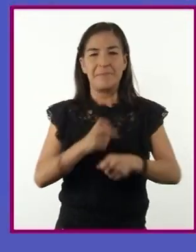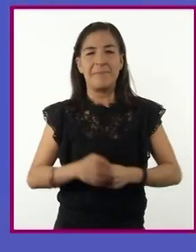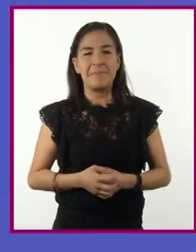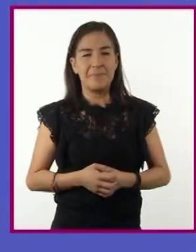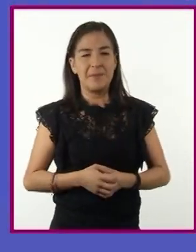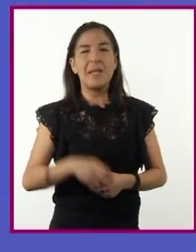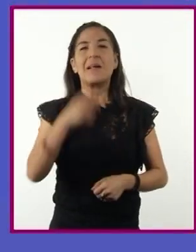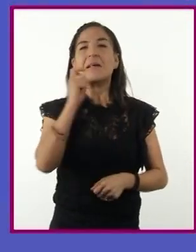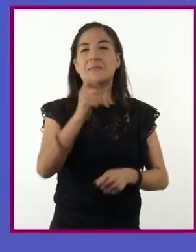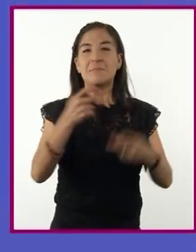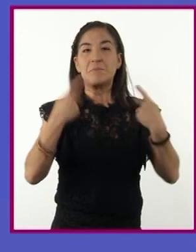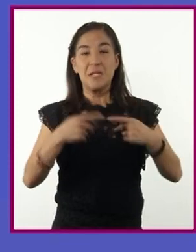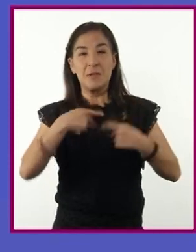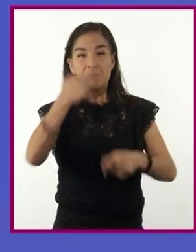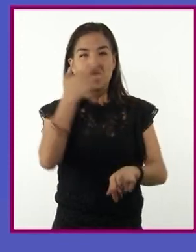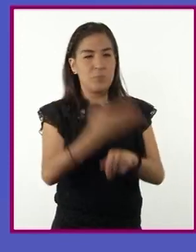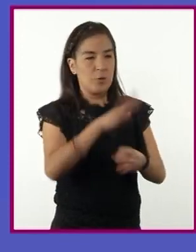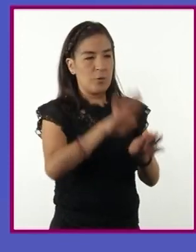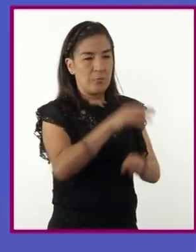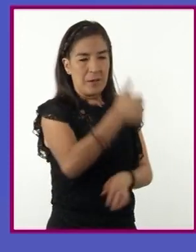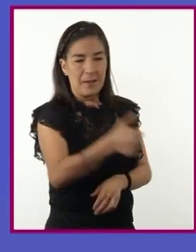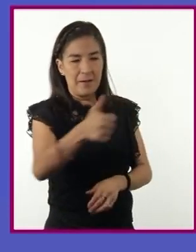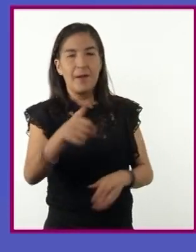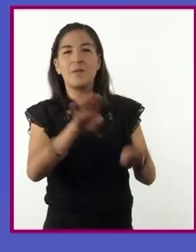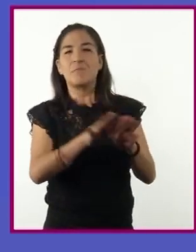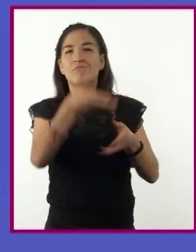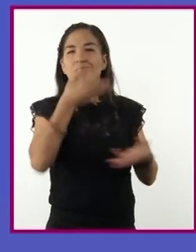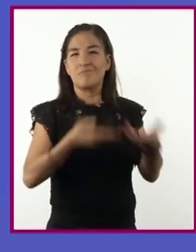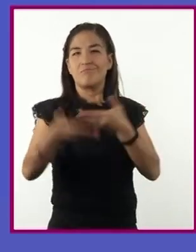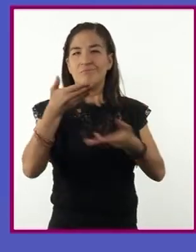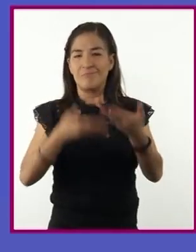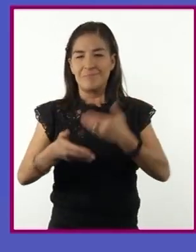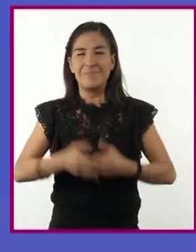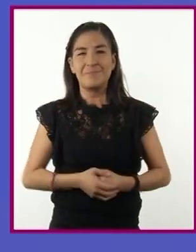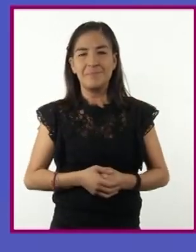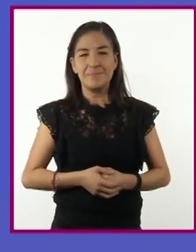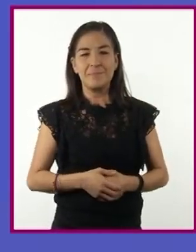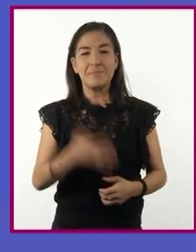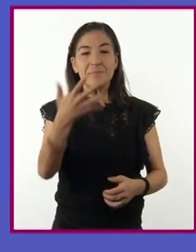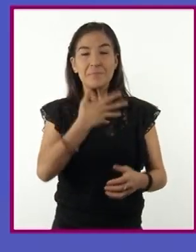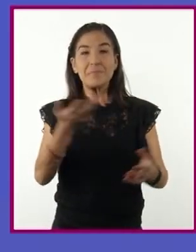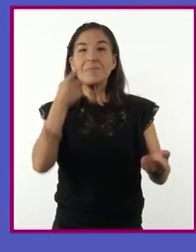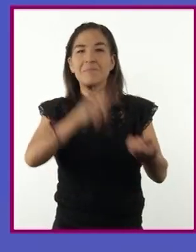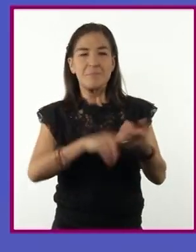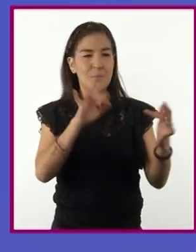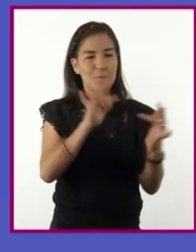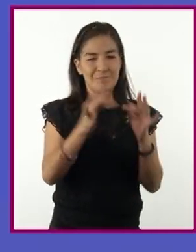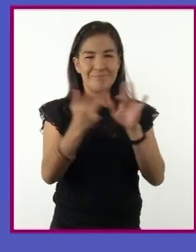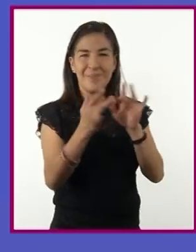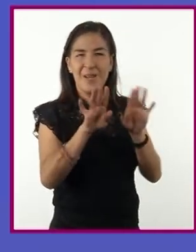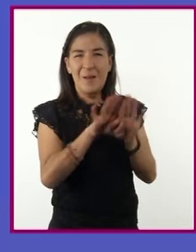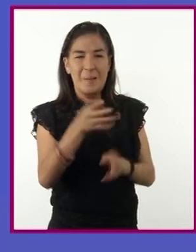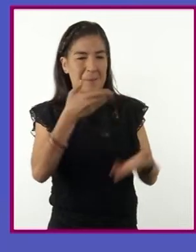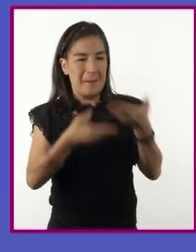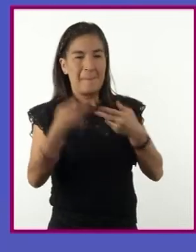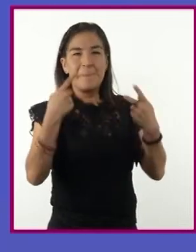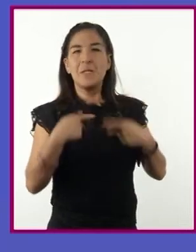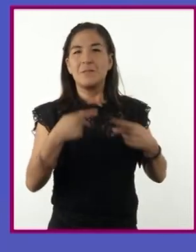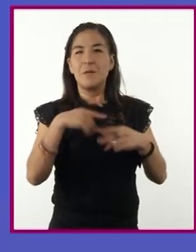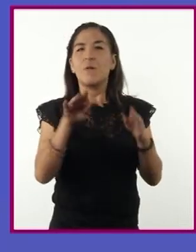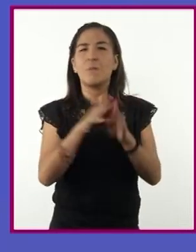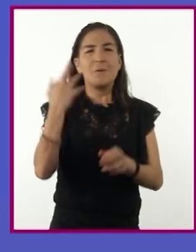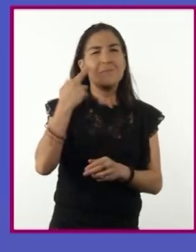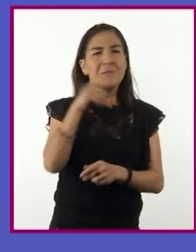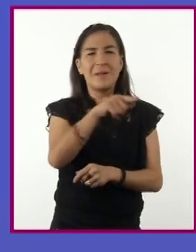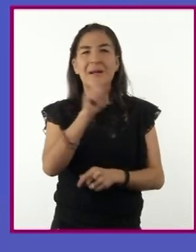responsabilidad de las participaciones se distribuyen. Y si hay conexión entre los miembros, escuchar el podcast será realmente